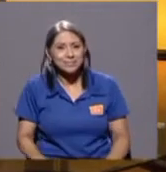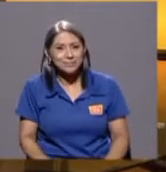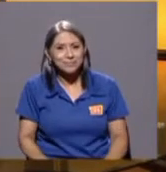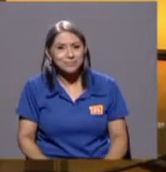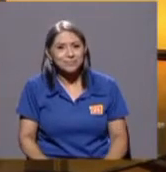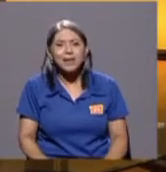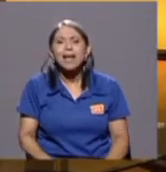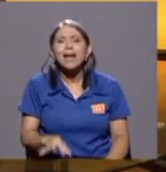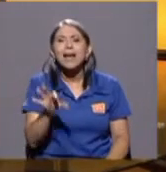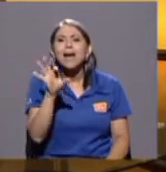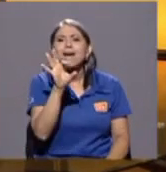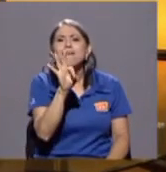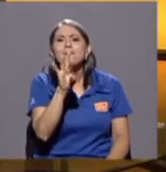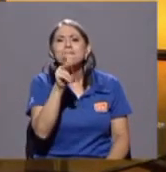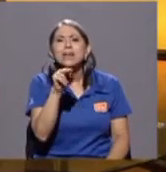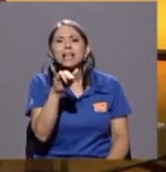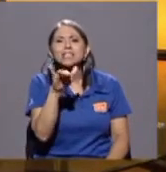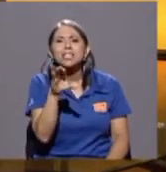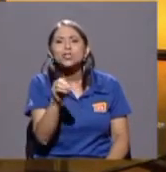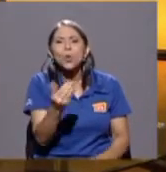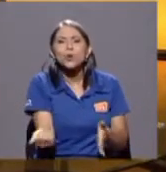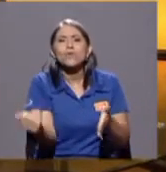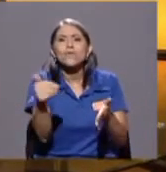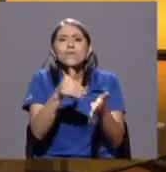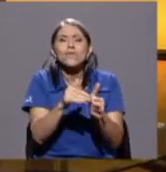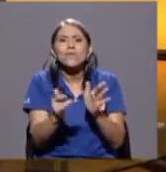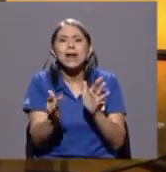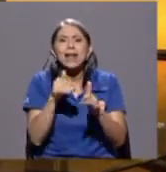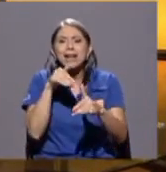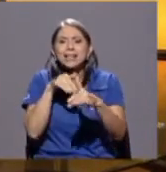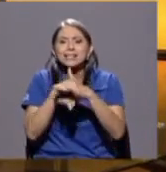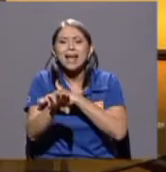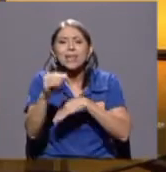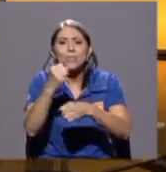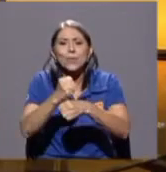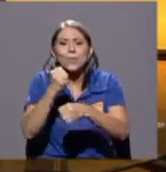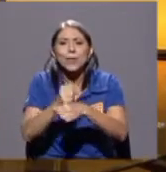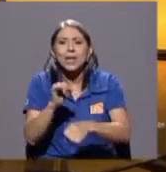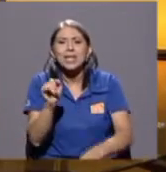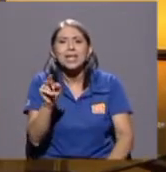de Francisco regresando al Incae a ver bueno